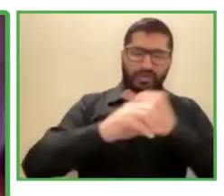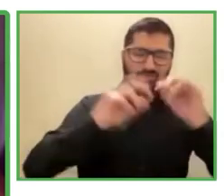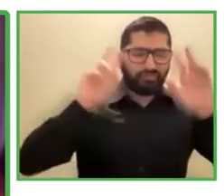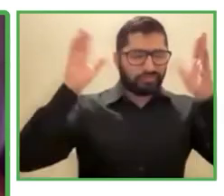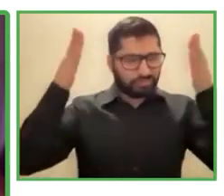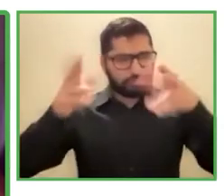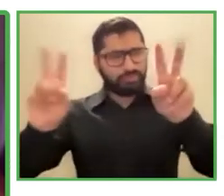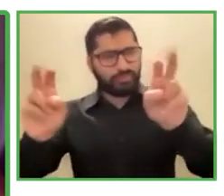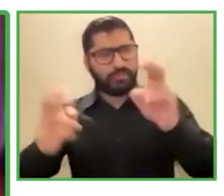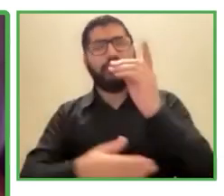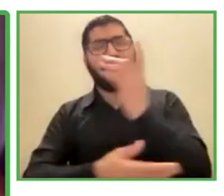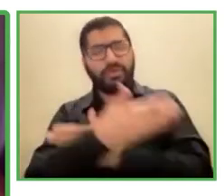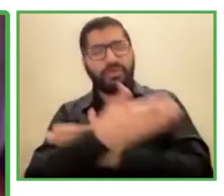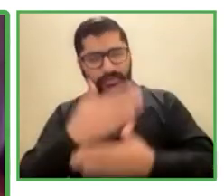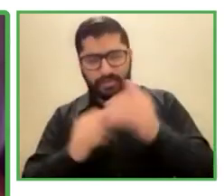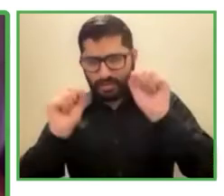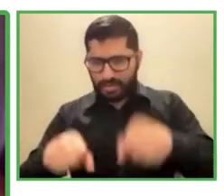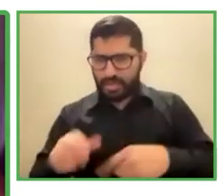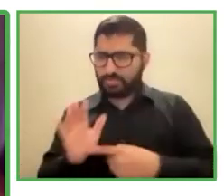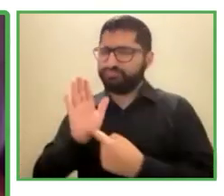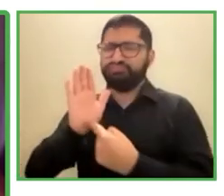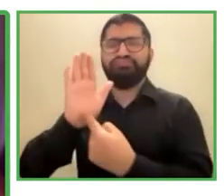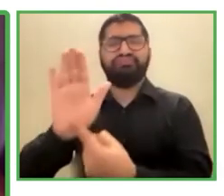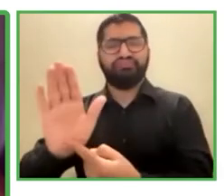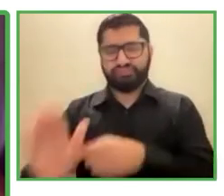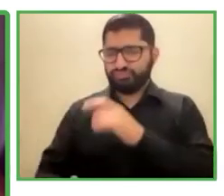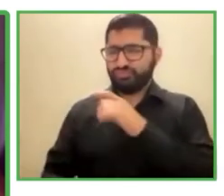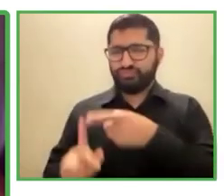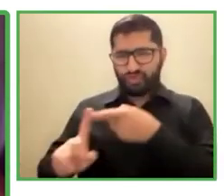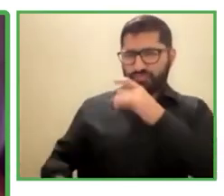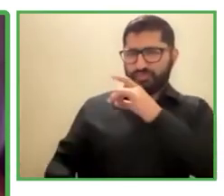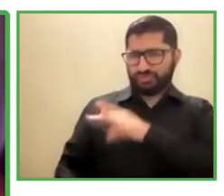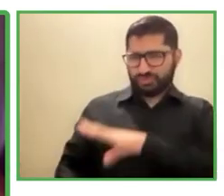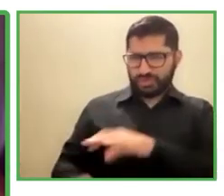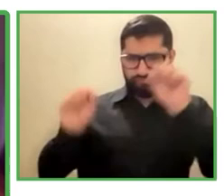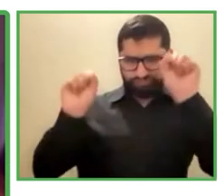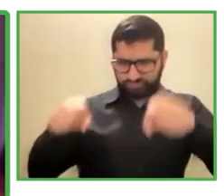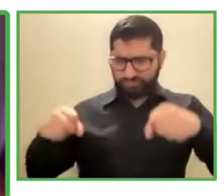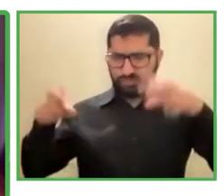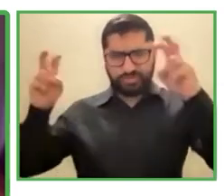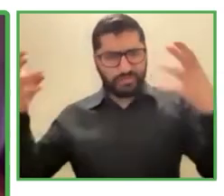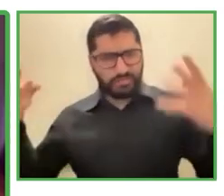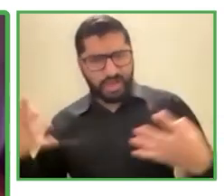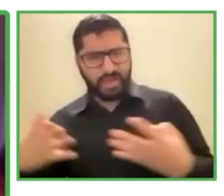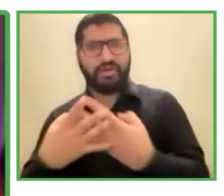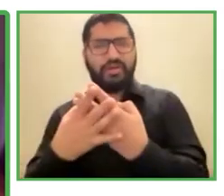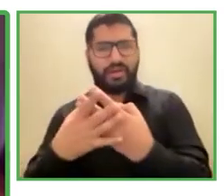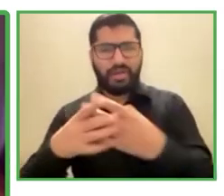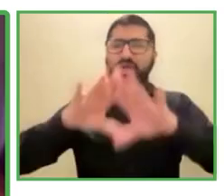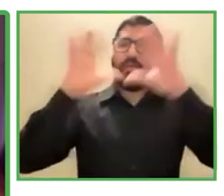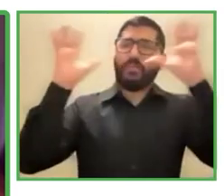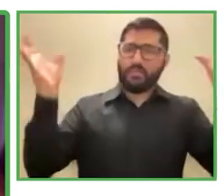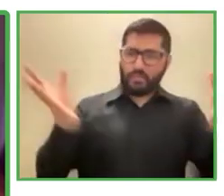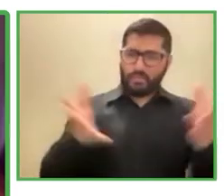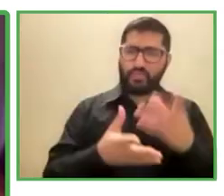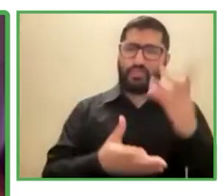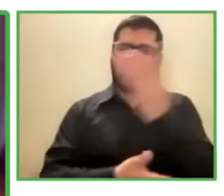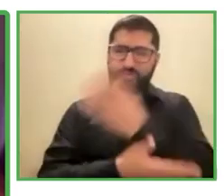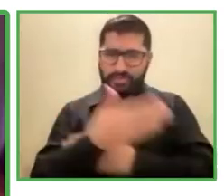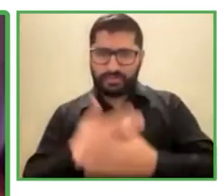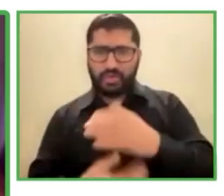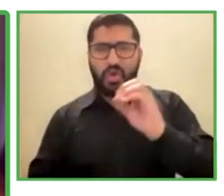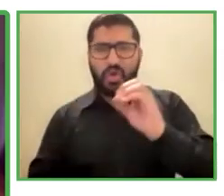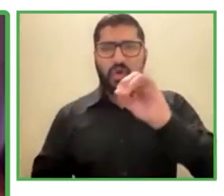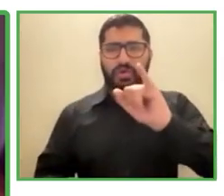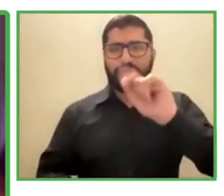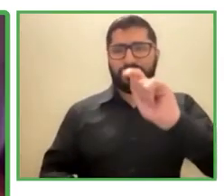de Chile frente a la red mundial de discapacidad de OIT y como decía el vicepresidente de la red de empresas inclusivas en fin o